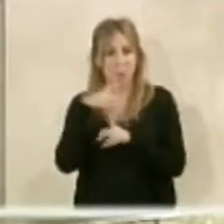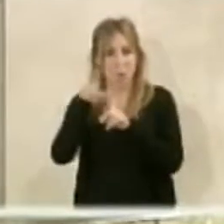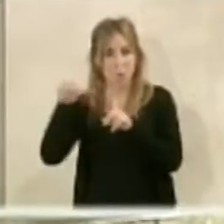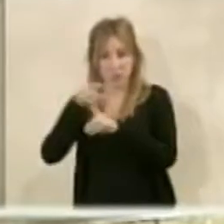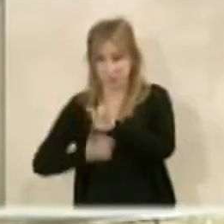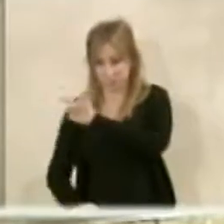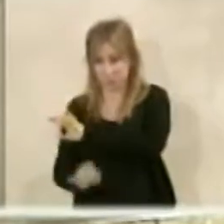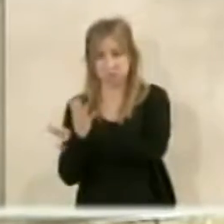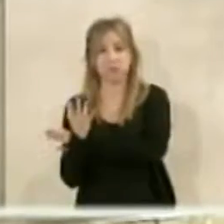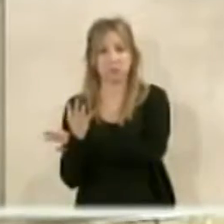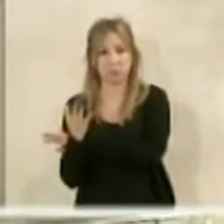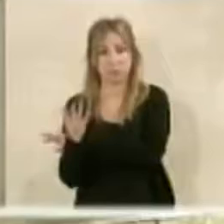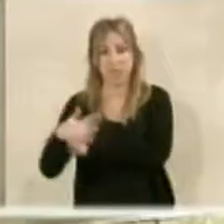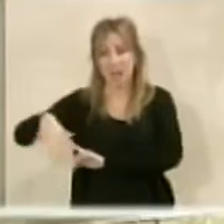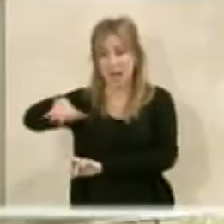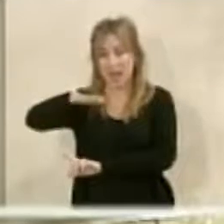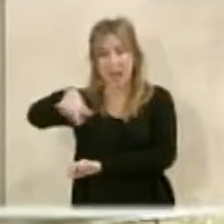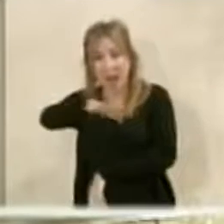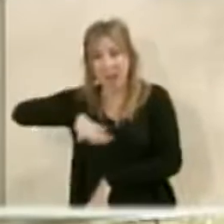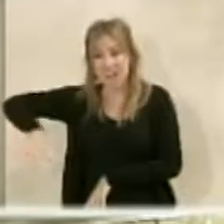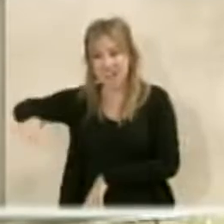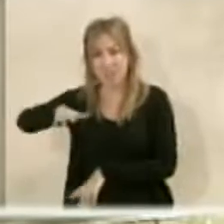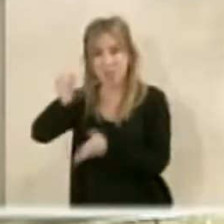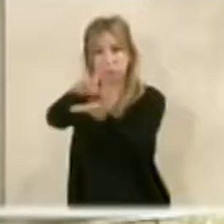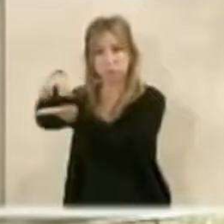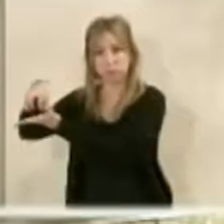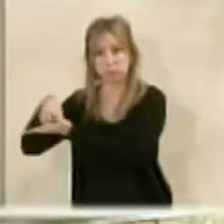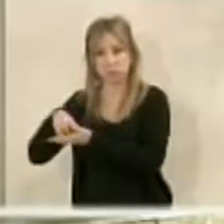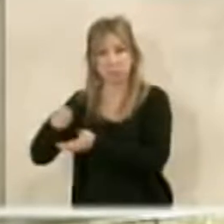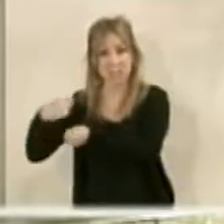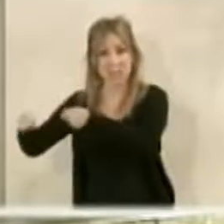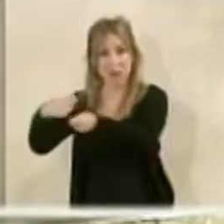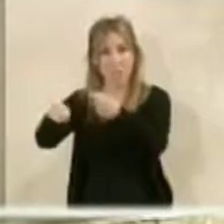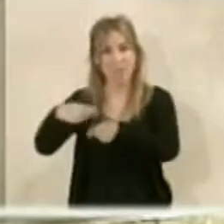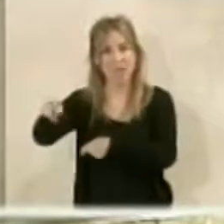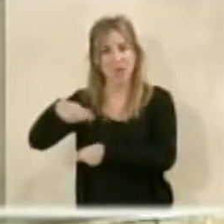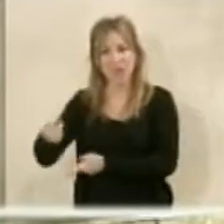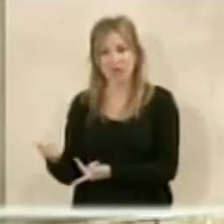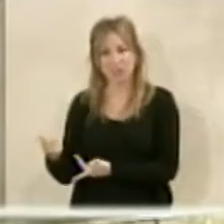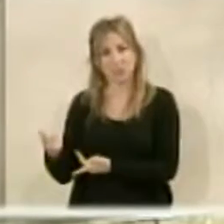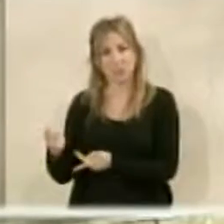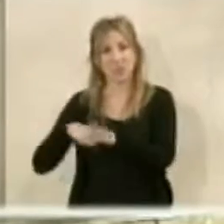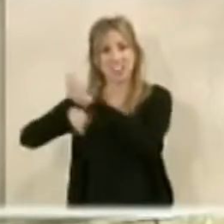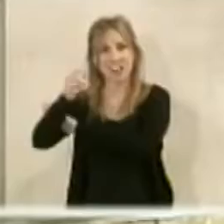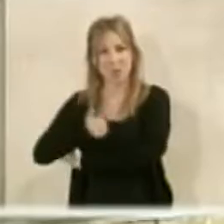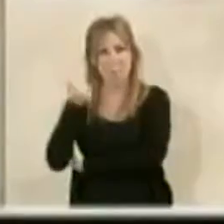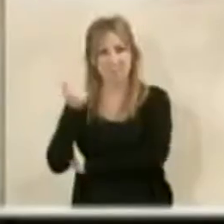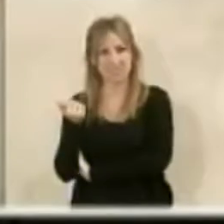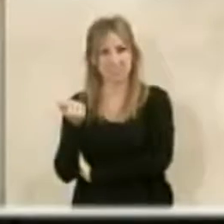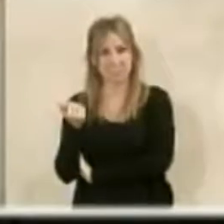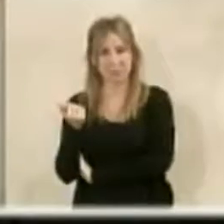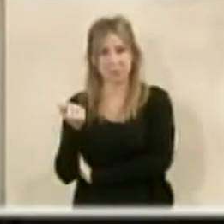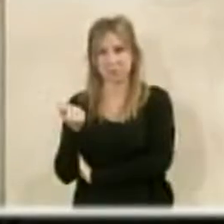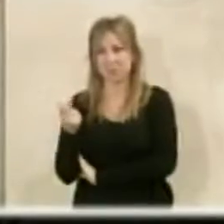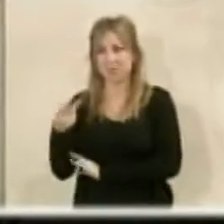toda la zona alrededor de comercios tradicionales se rehabilita. Además, se revive,